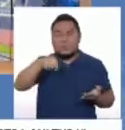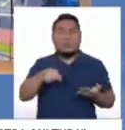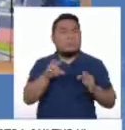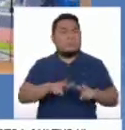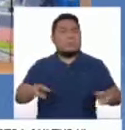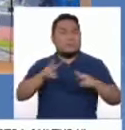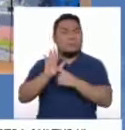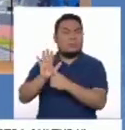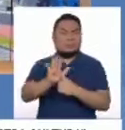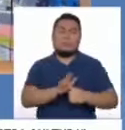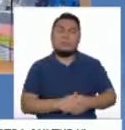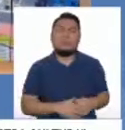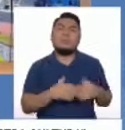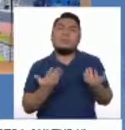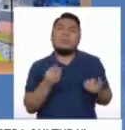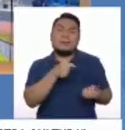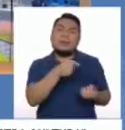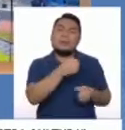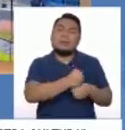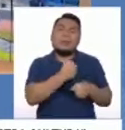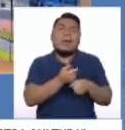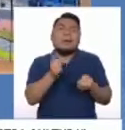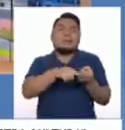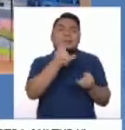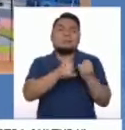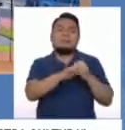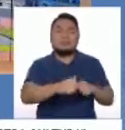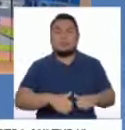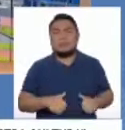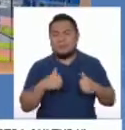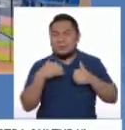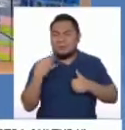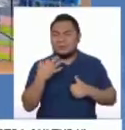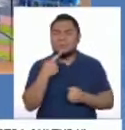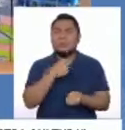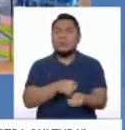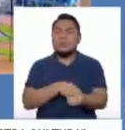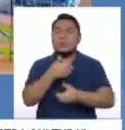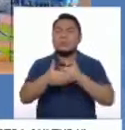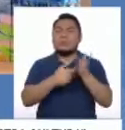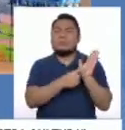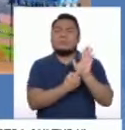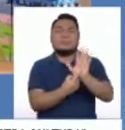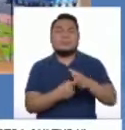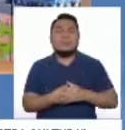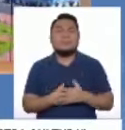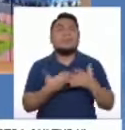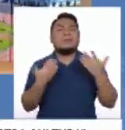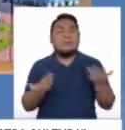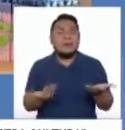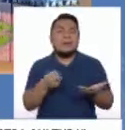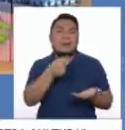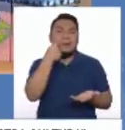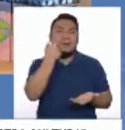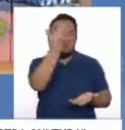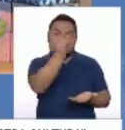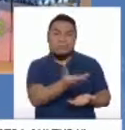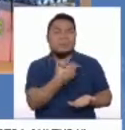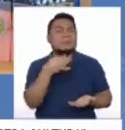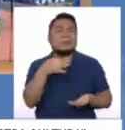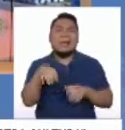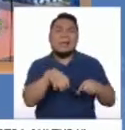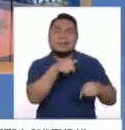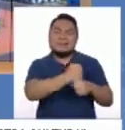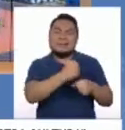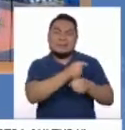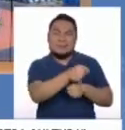él dirigía hacia el final de su vida el Museo de Artes y Tradiciones Populares, y creo que era un hombre que hacía eso, hacía